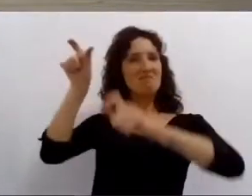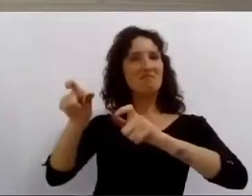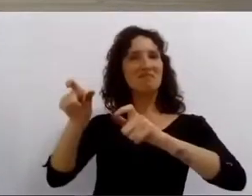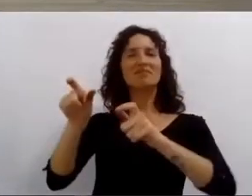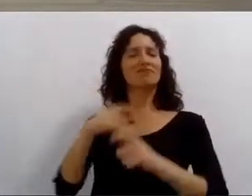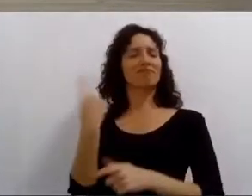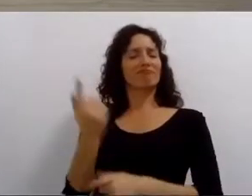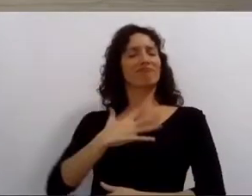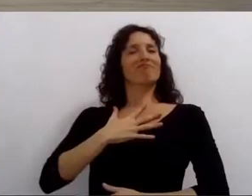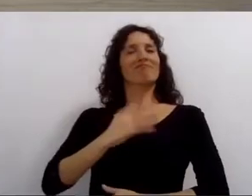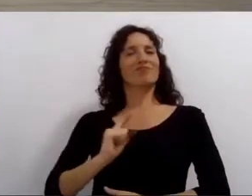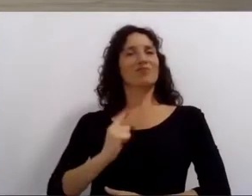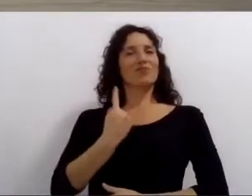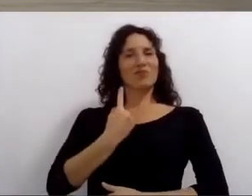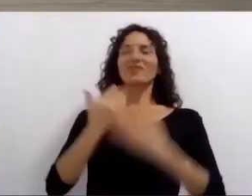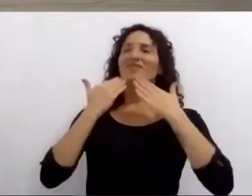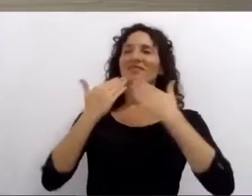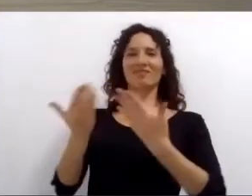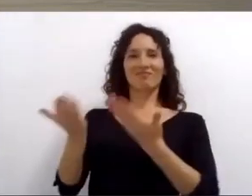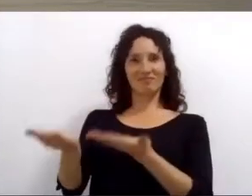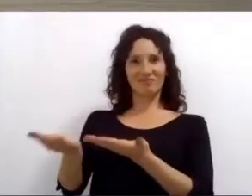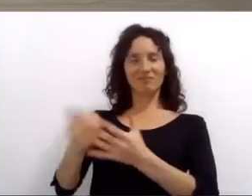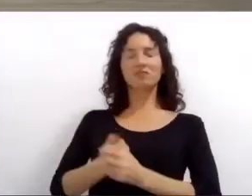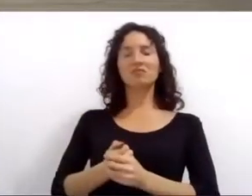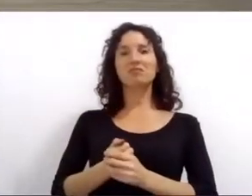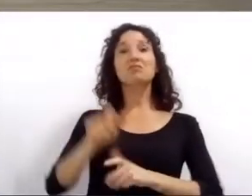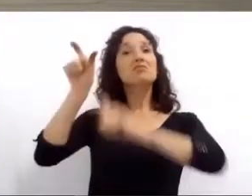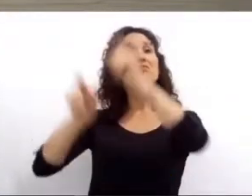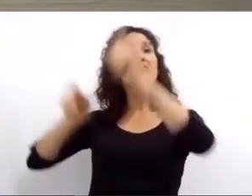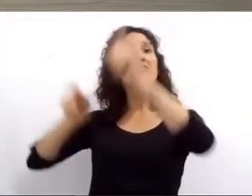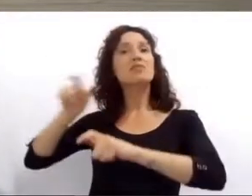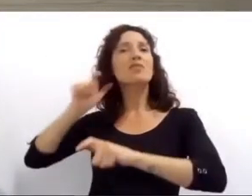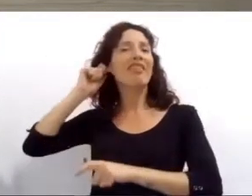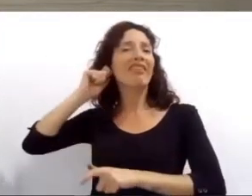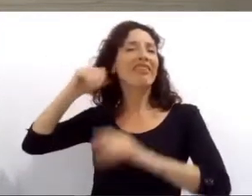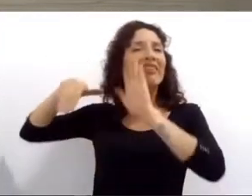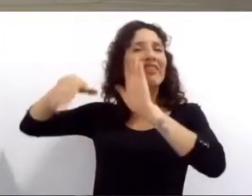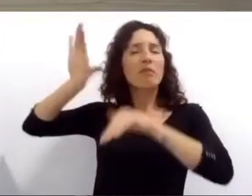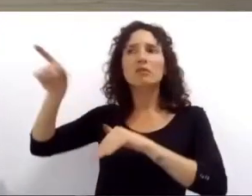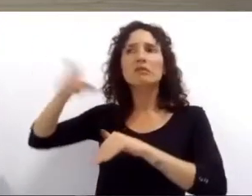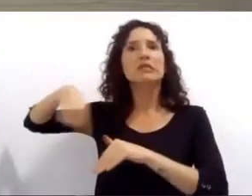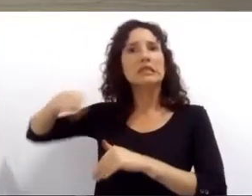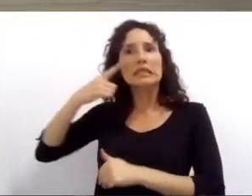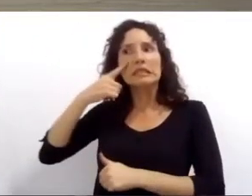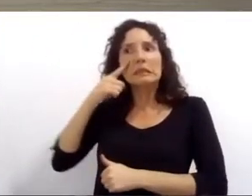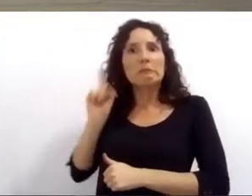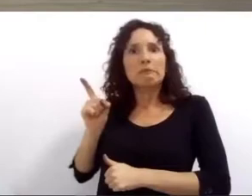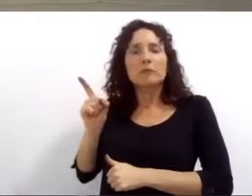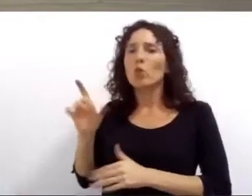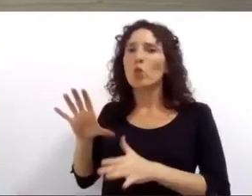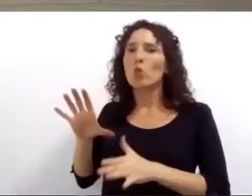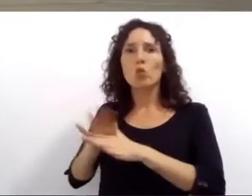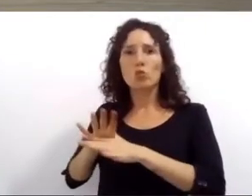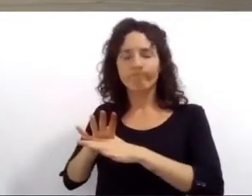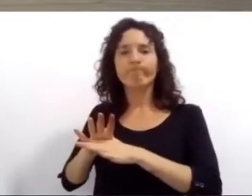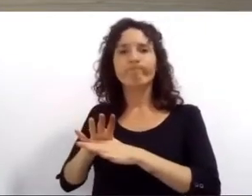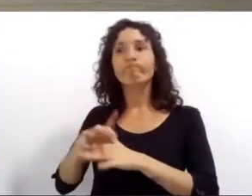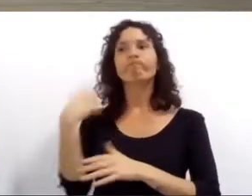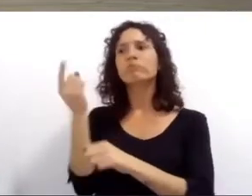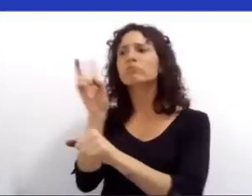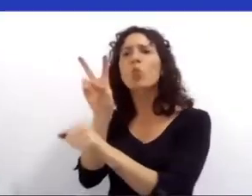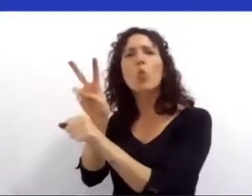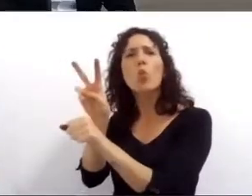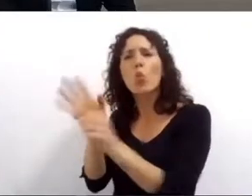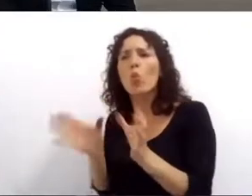llenarnos de orgullo. Nuestros adultos mayores estaban especialmente amenazados. Debíamos cuidarlos más que a nadie,